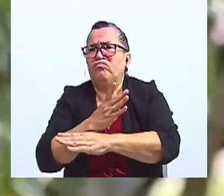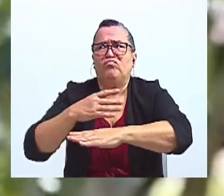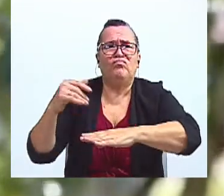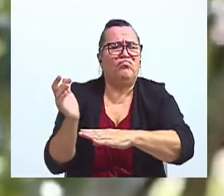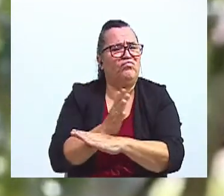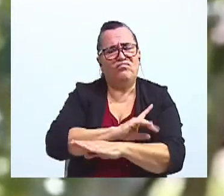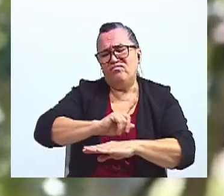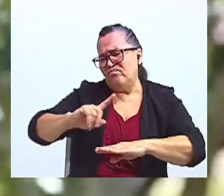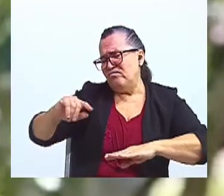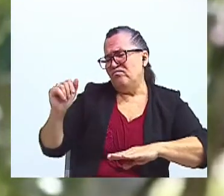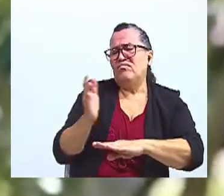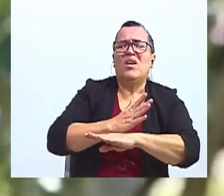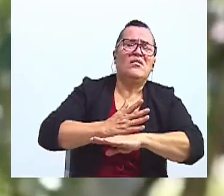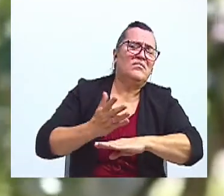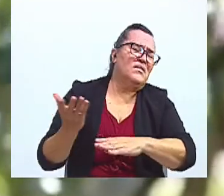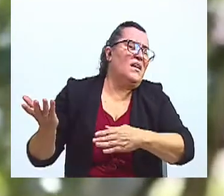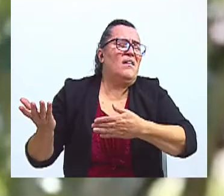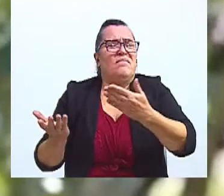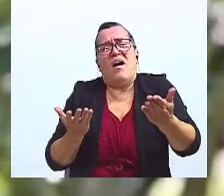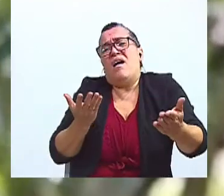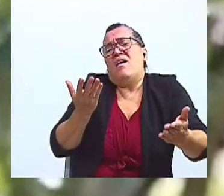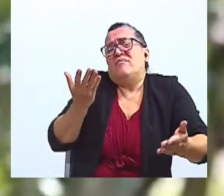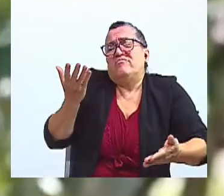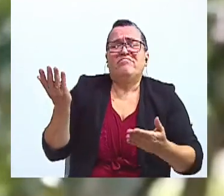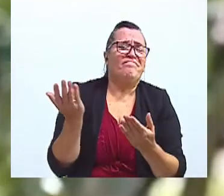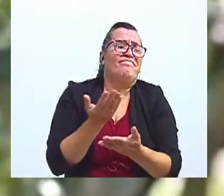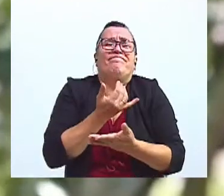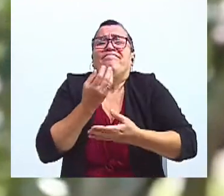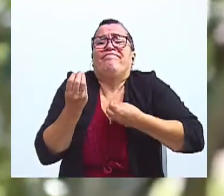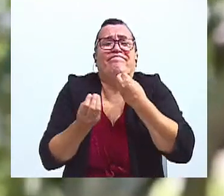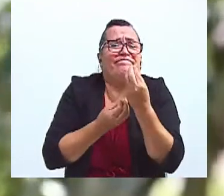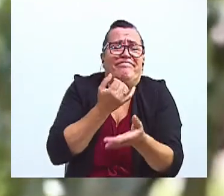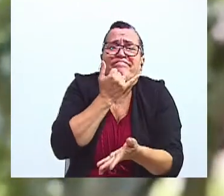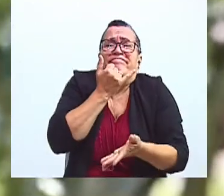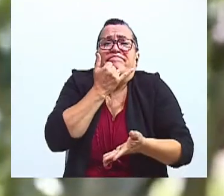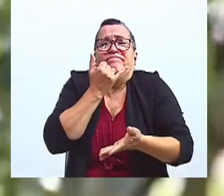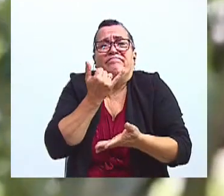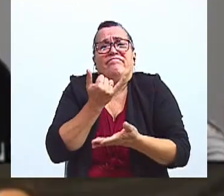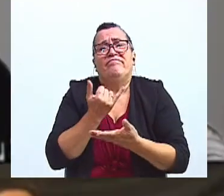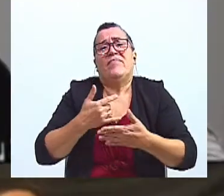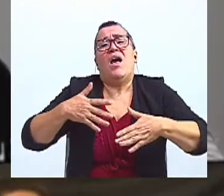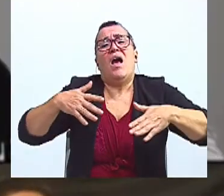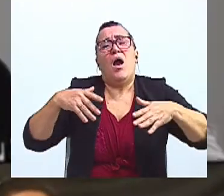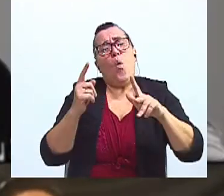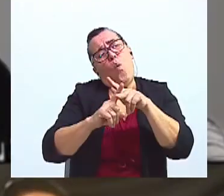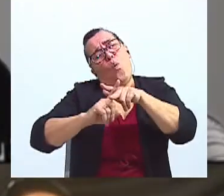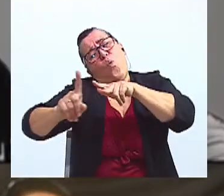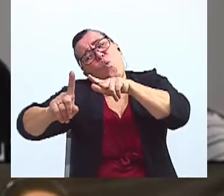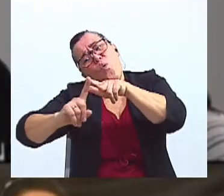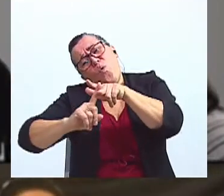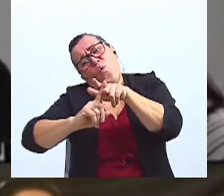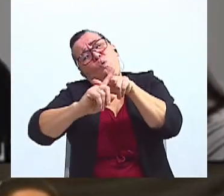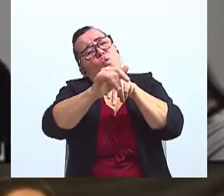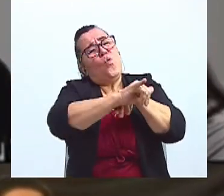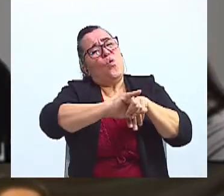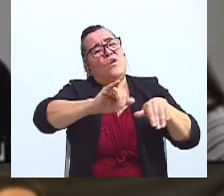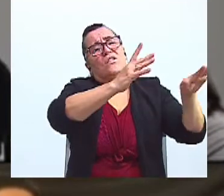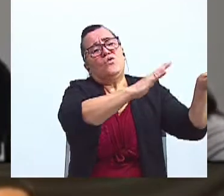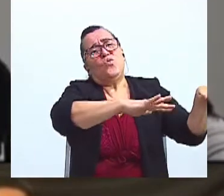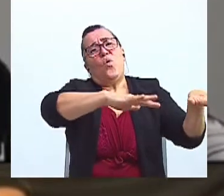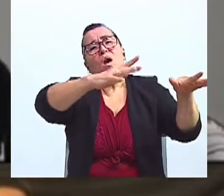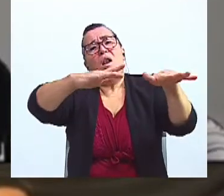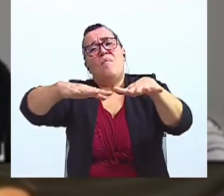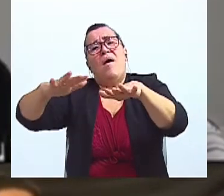Todo esto que va, que va fluyendo como el mar Y la impotencia que va,